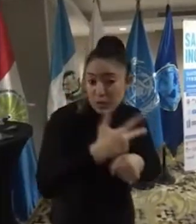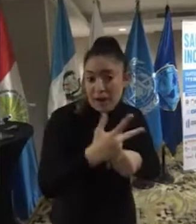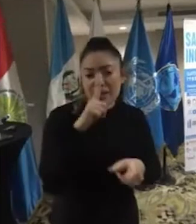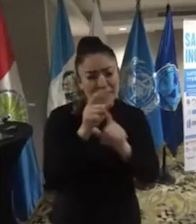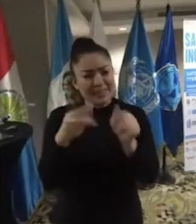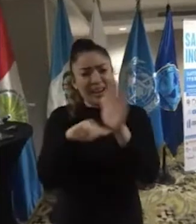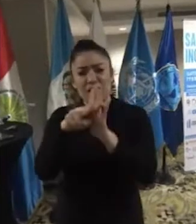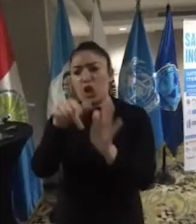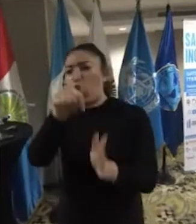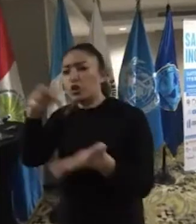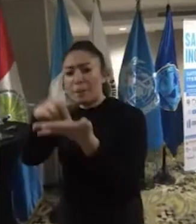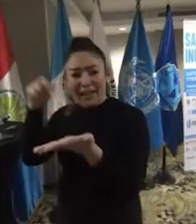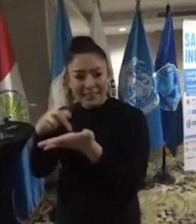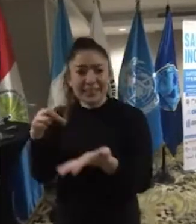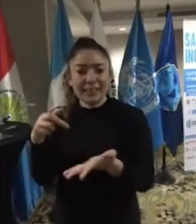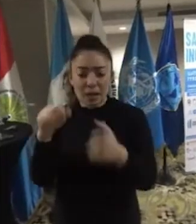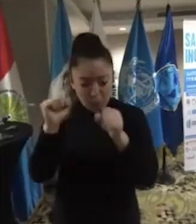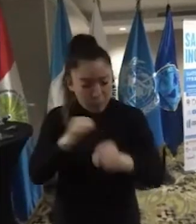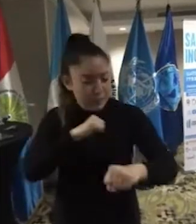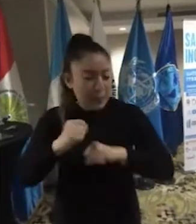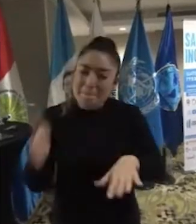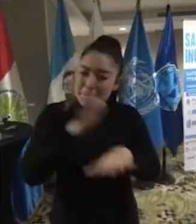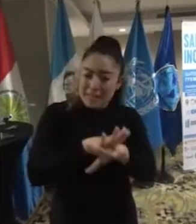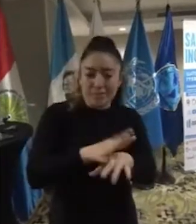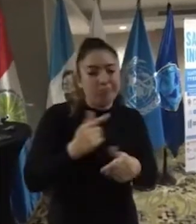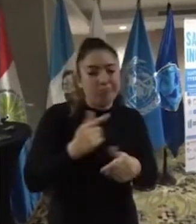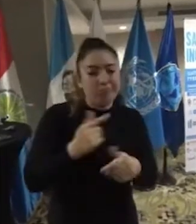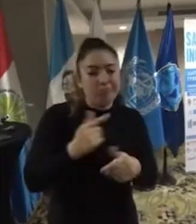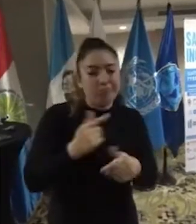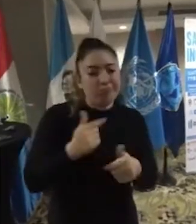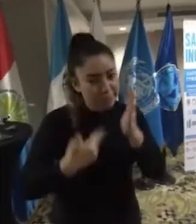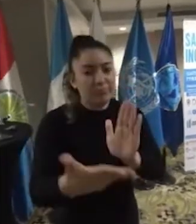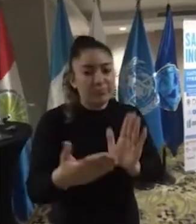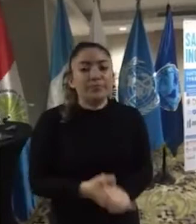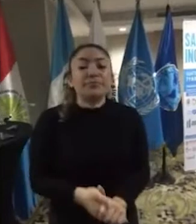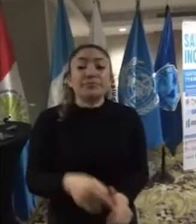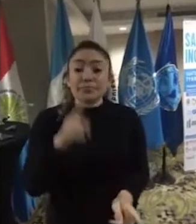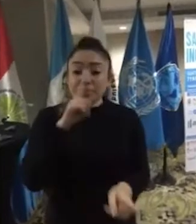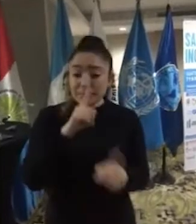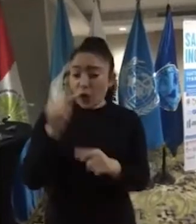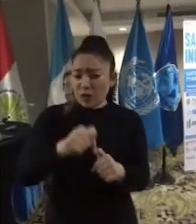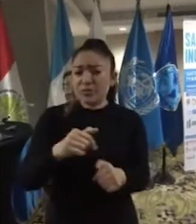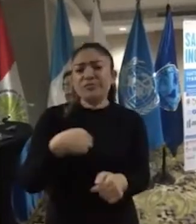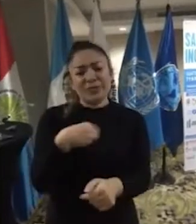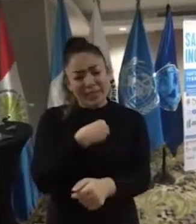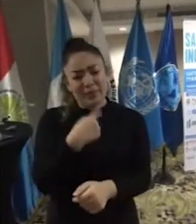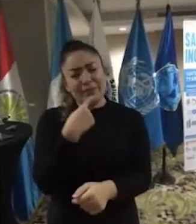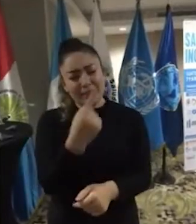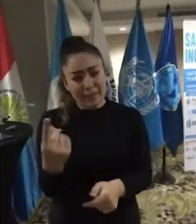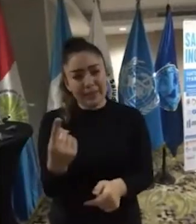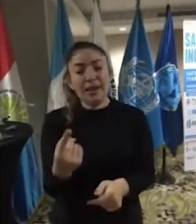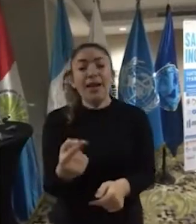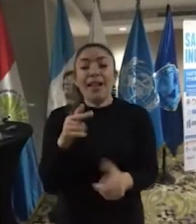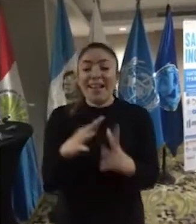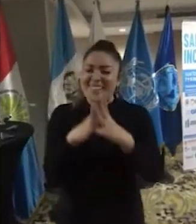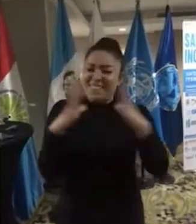países de la región, sea mucho más efectivo. Y con ello quisiera decirles que la